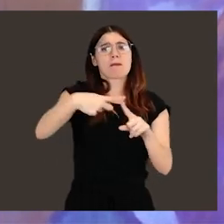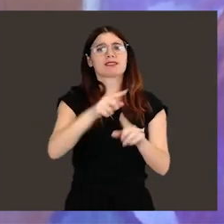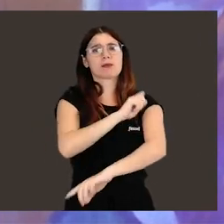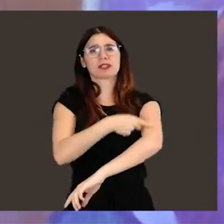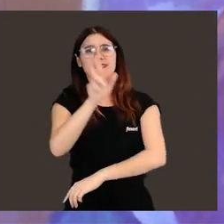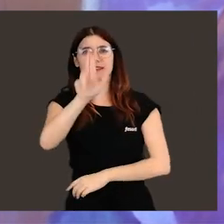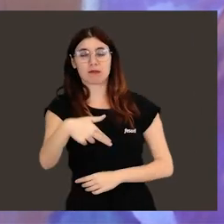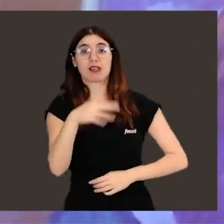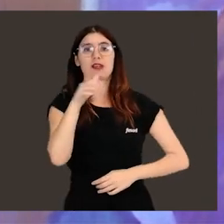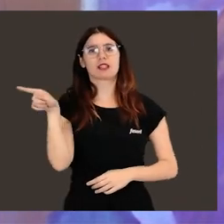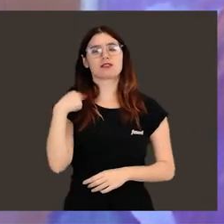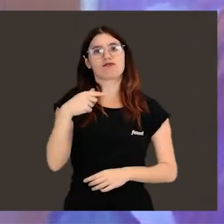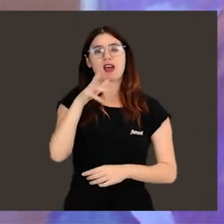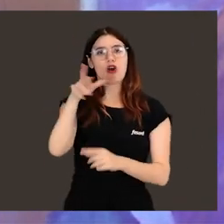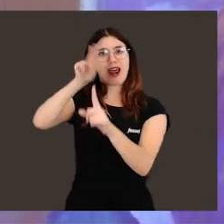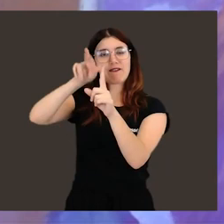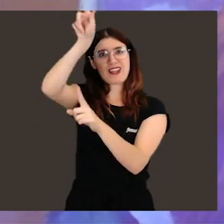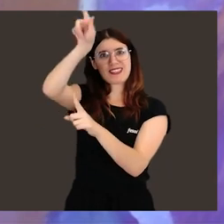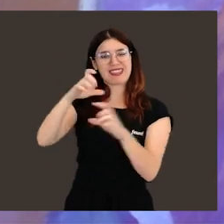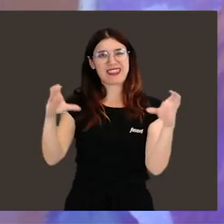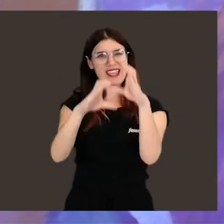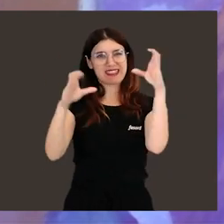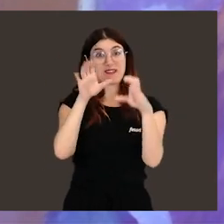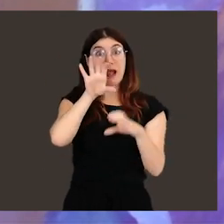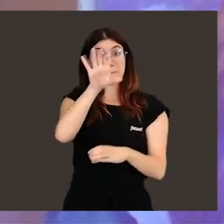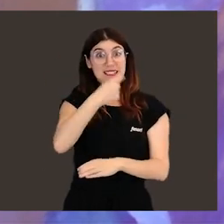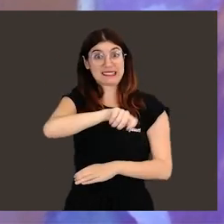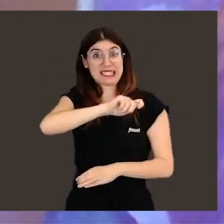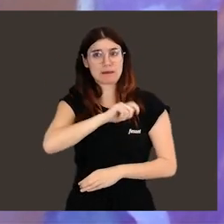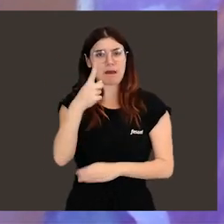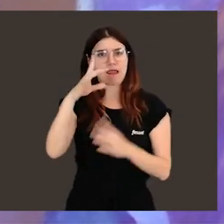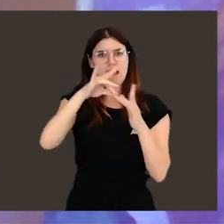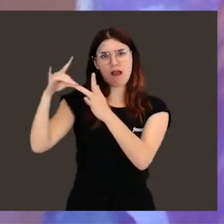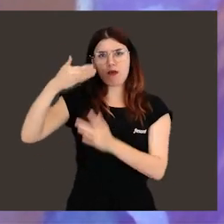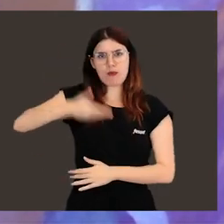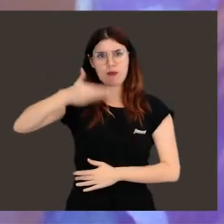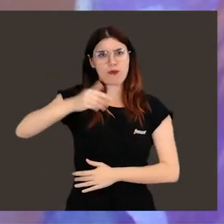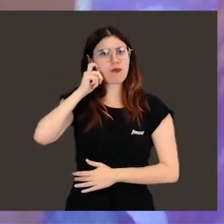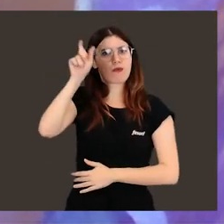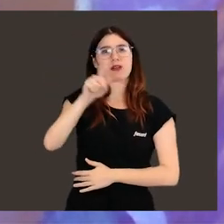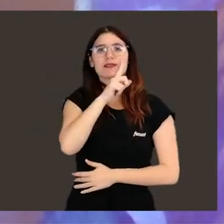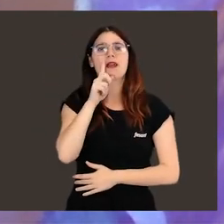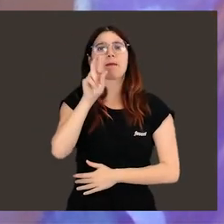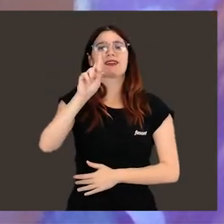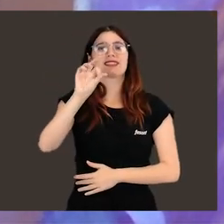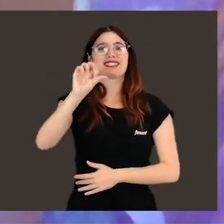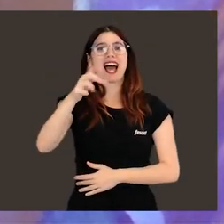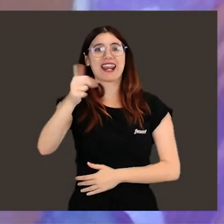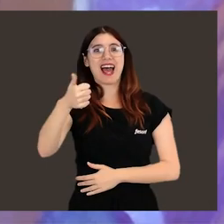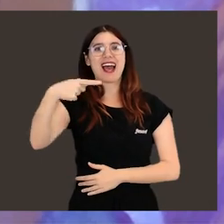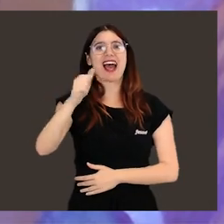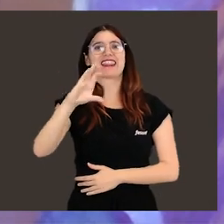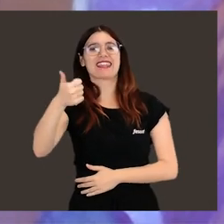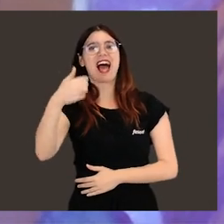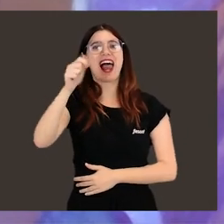sin duda, es hoy una de las grandes referentes científicas de nuestro país. Hablamos hoy aquí en la UPV con Sara